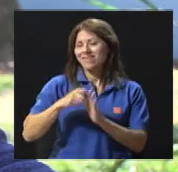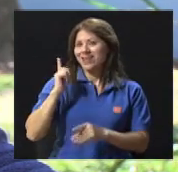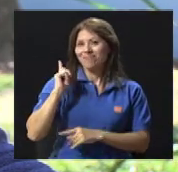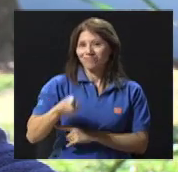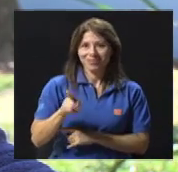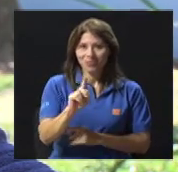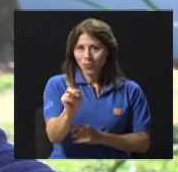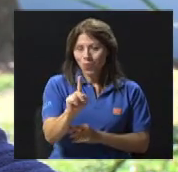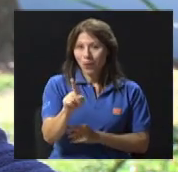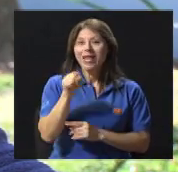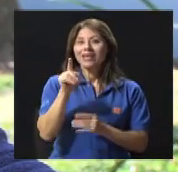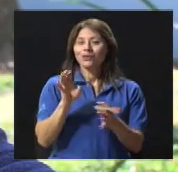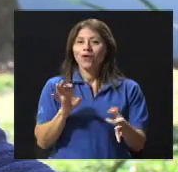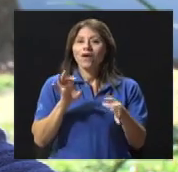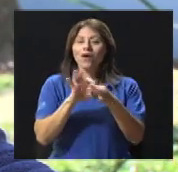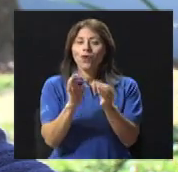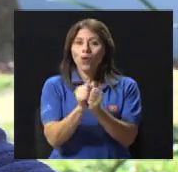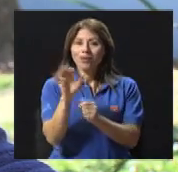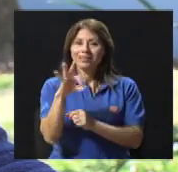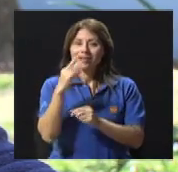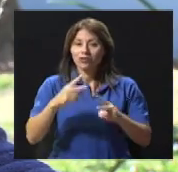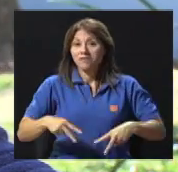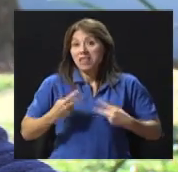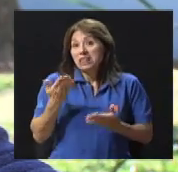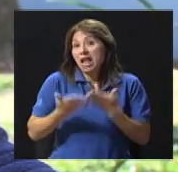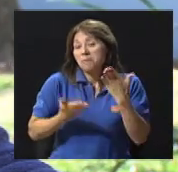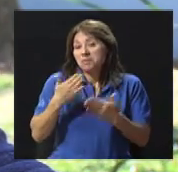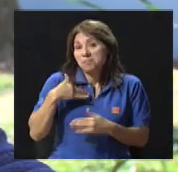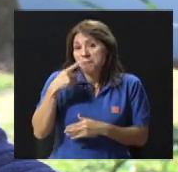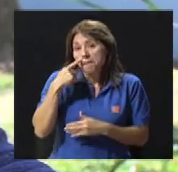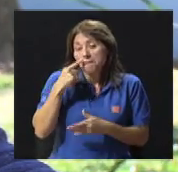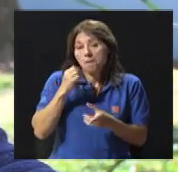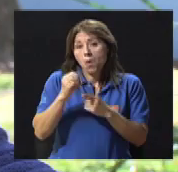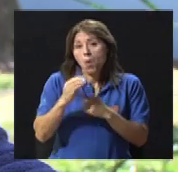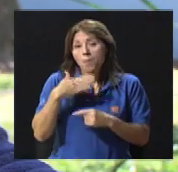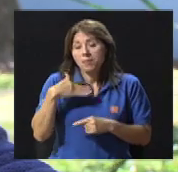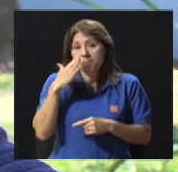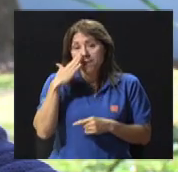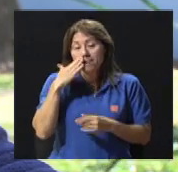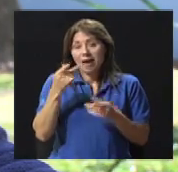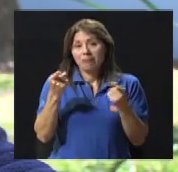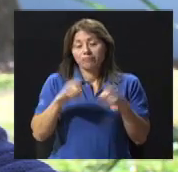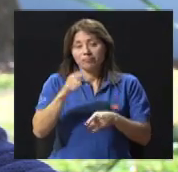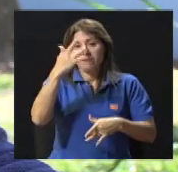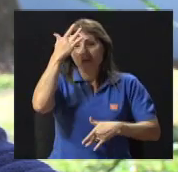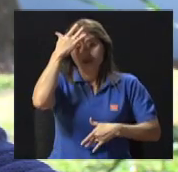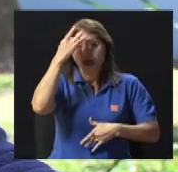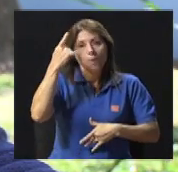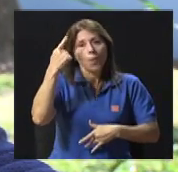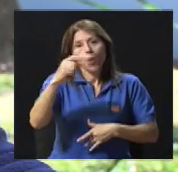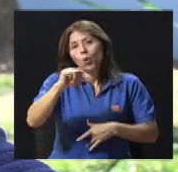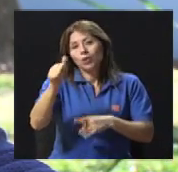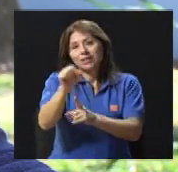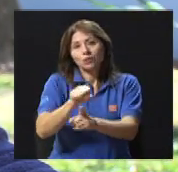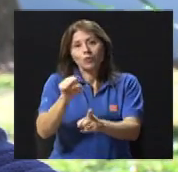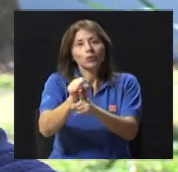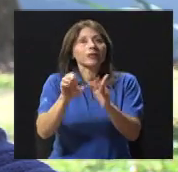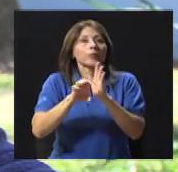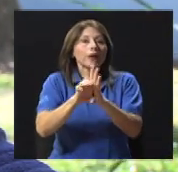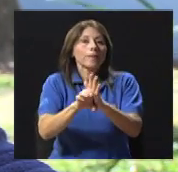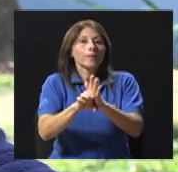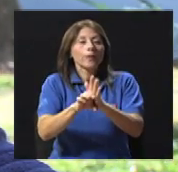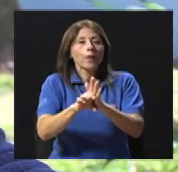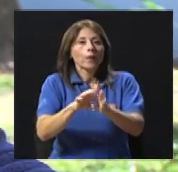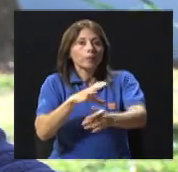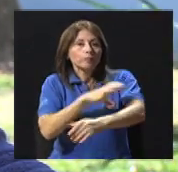necesariamente. Puede ser que mi papá y mi mamá lo tuvieron por otros factores, porque por una hipertensión mal tratada,